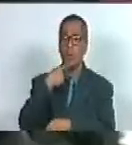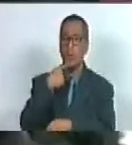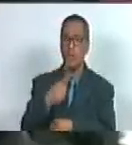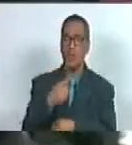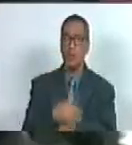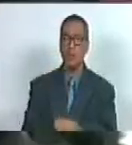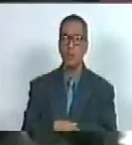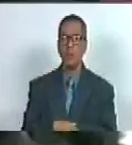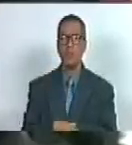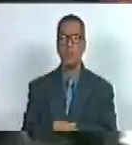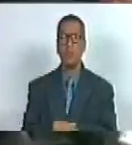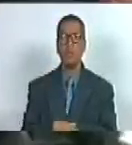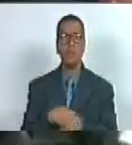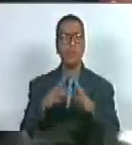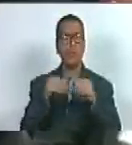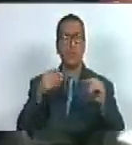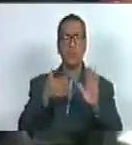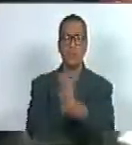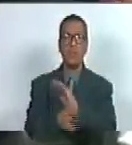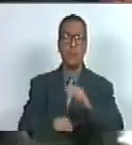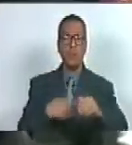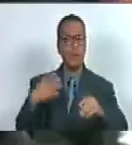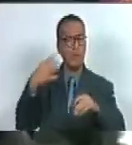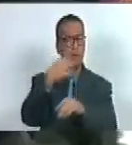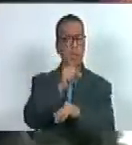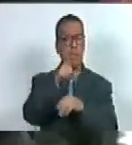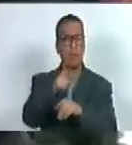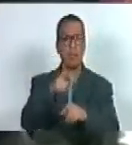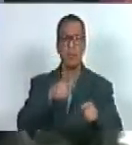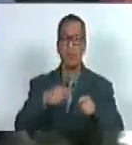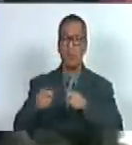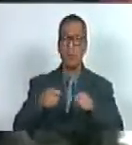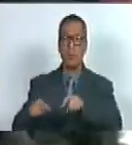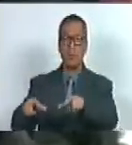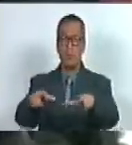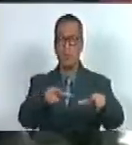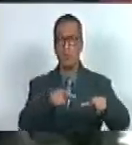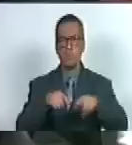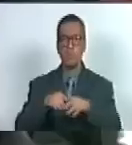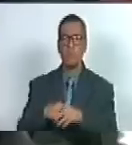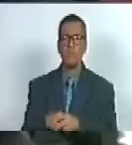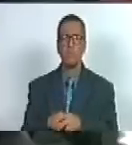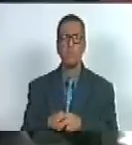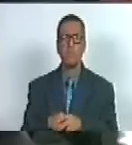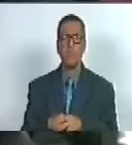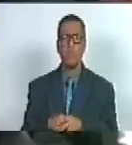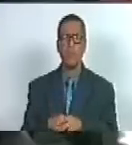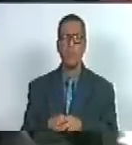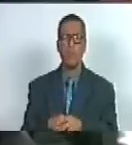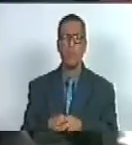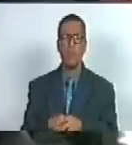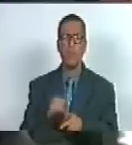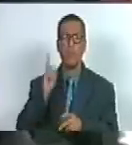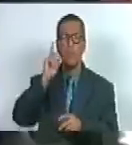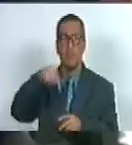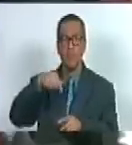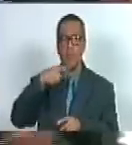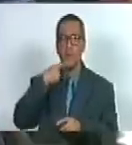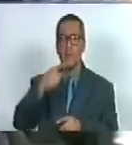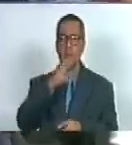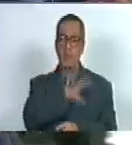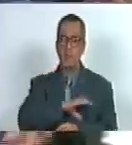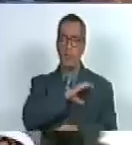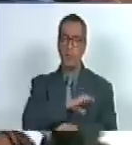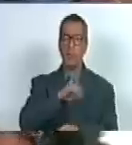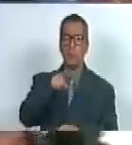el significado y alcance que tiene el control del puerto de Maracaibo a propósito esa comisión